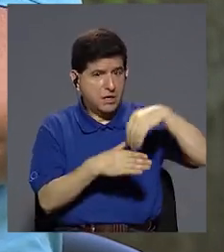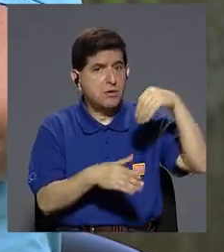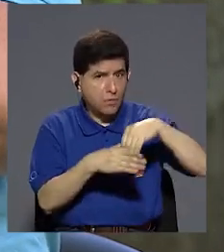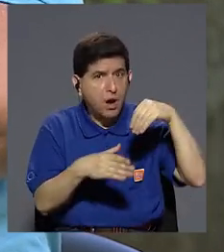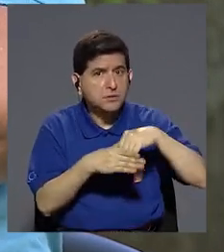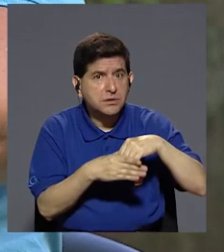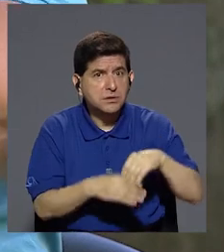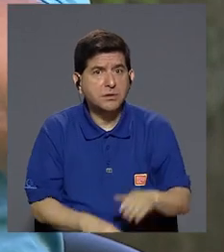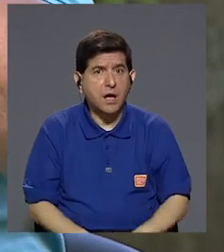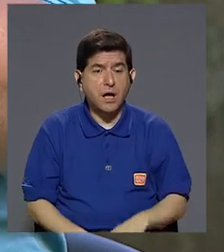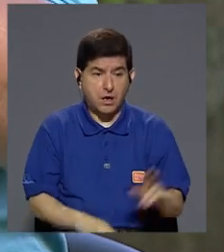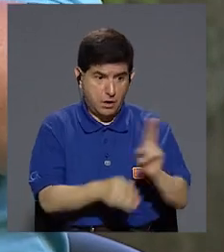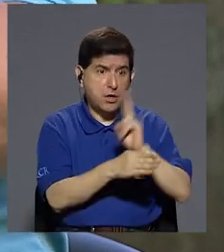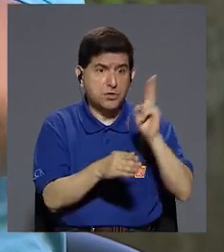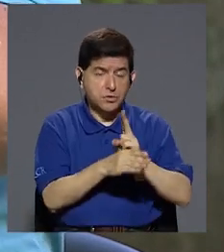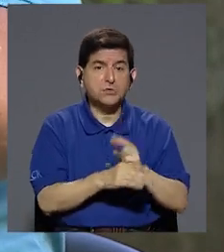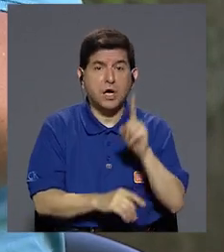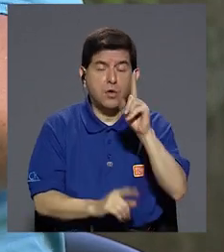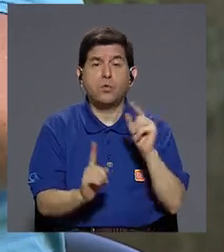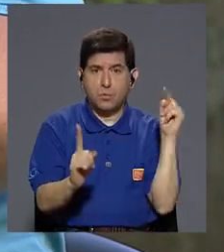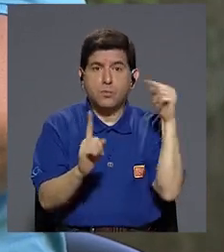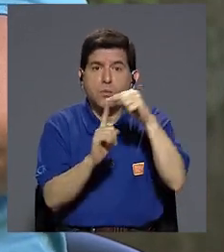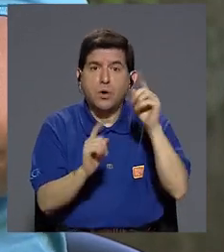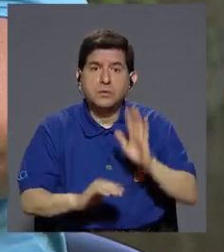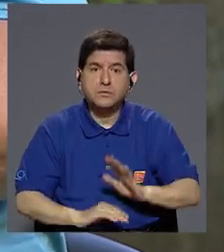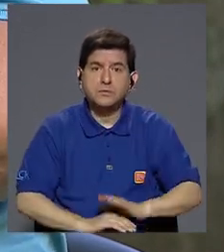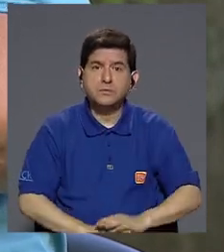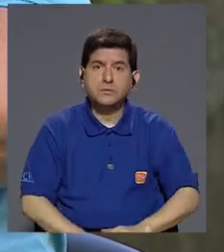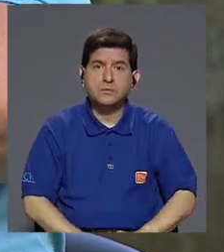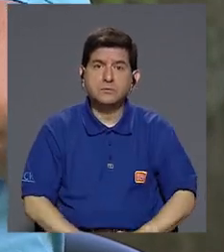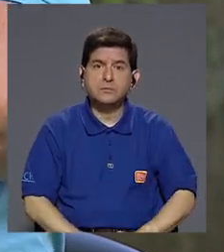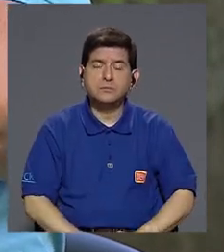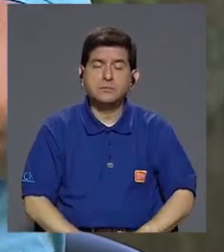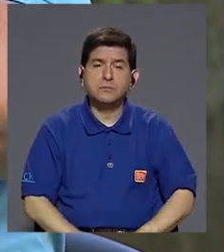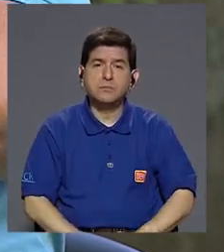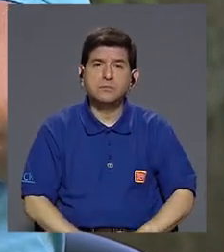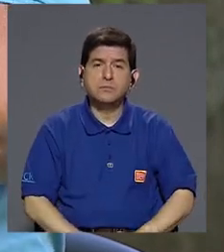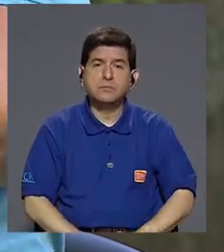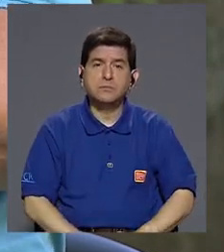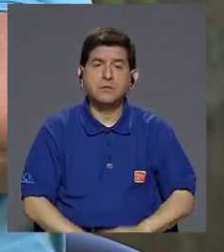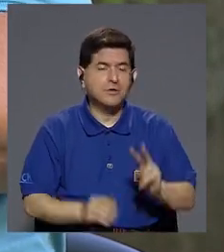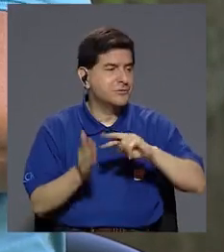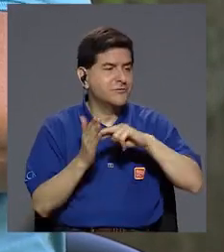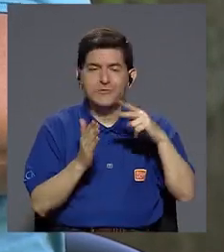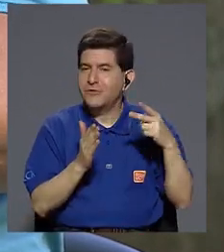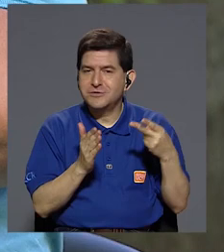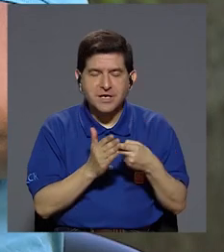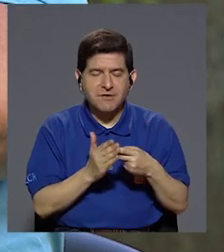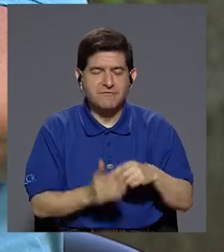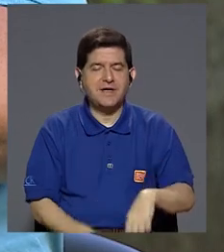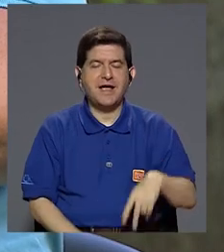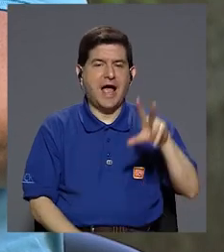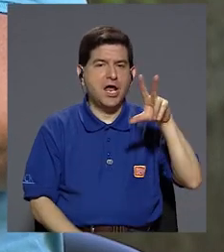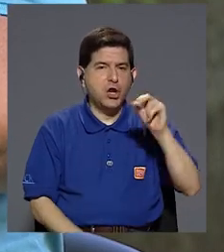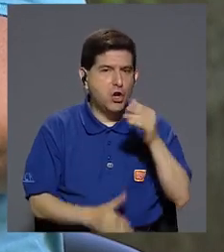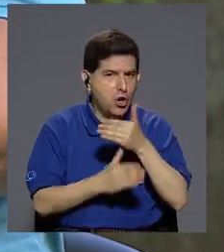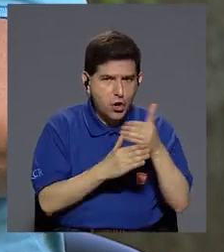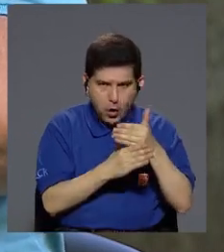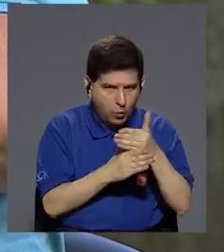su nombre y se han estado usando para esto. Entonces, no es no compartir,